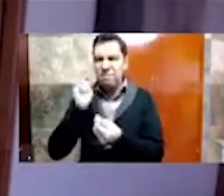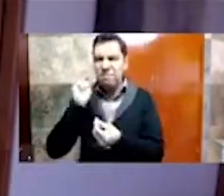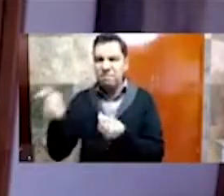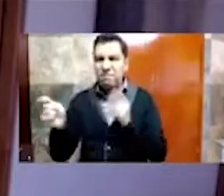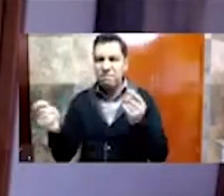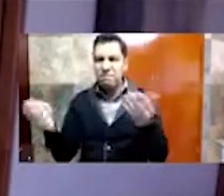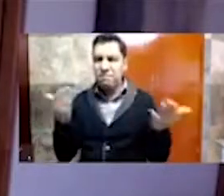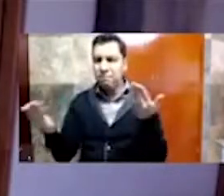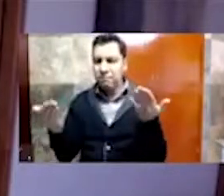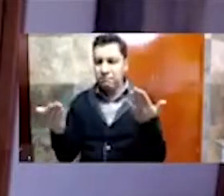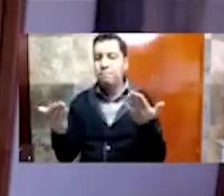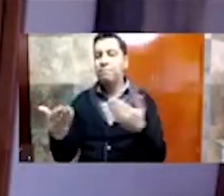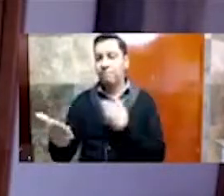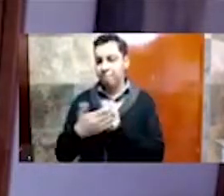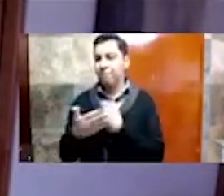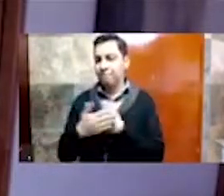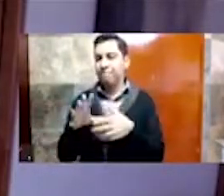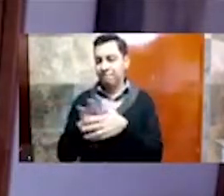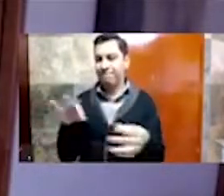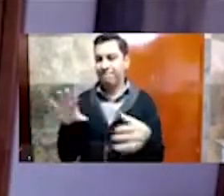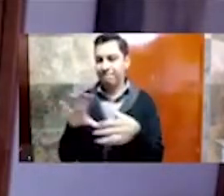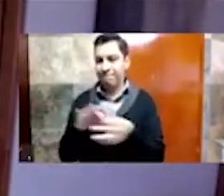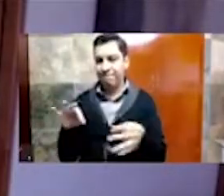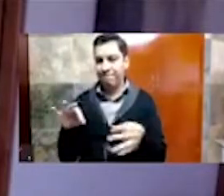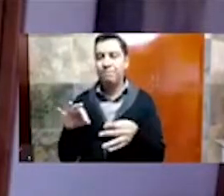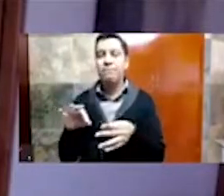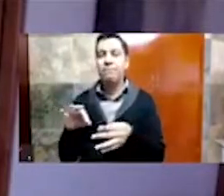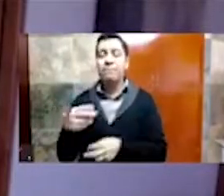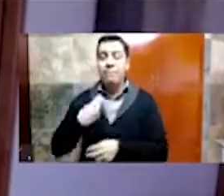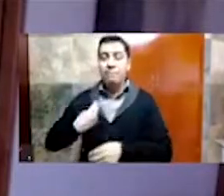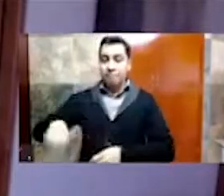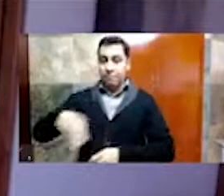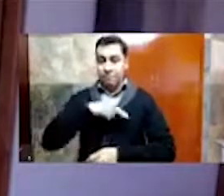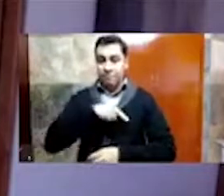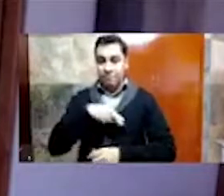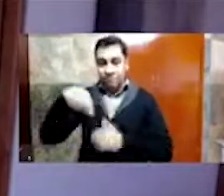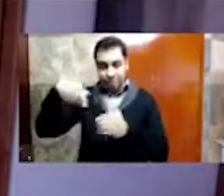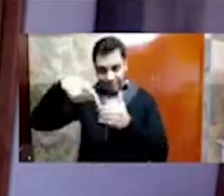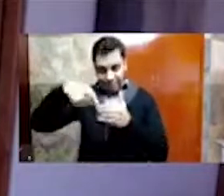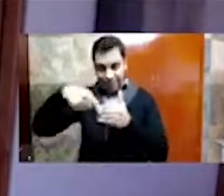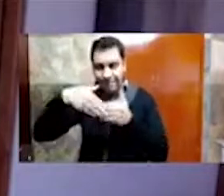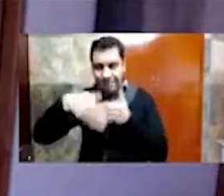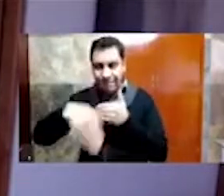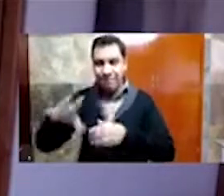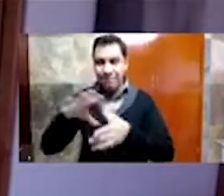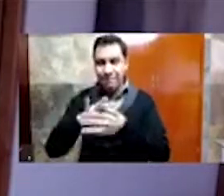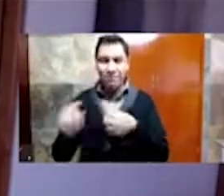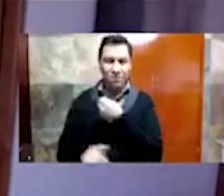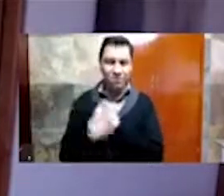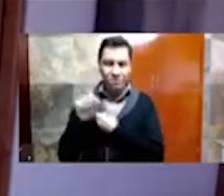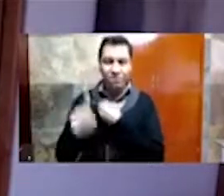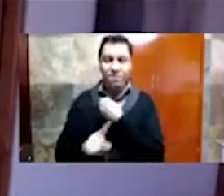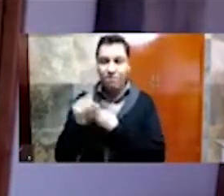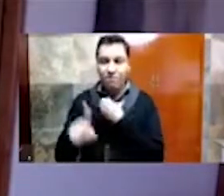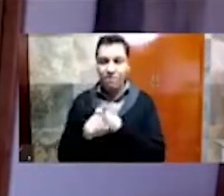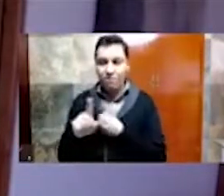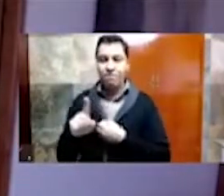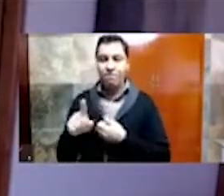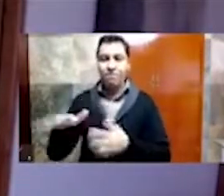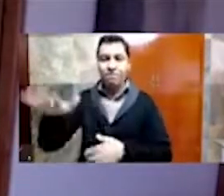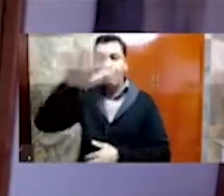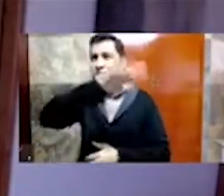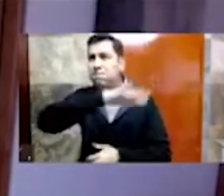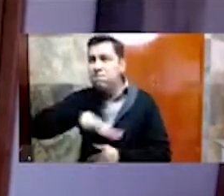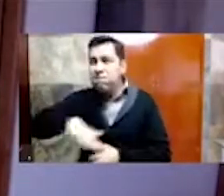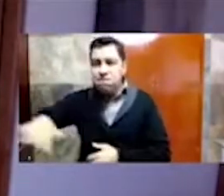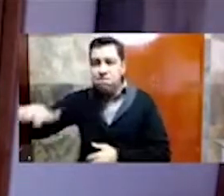gran metropolitza antigua o moderna implica la resolución de una serie de problemas, desde problemas ecológicos hasta el